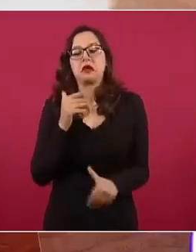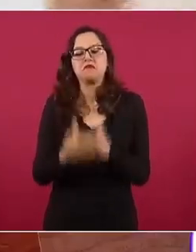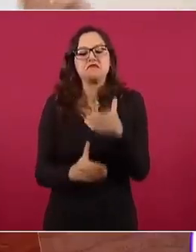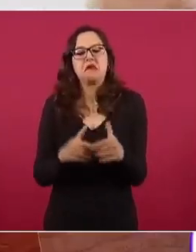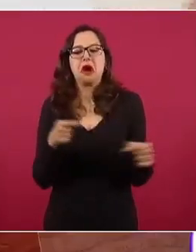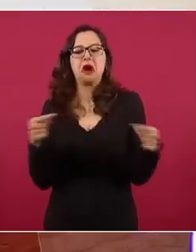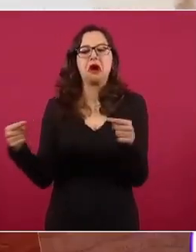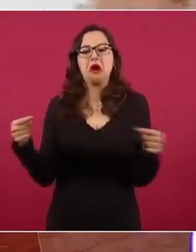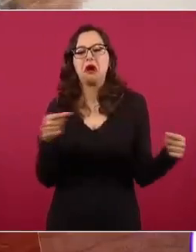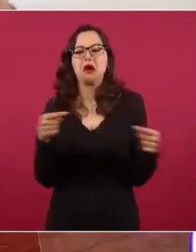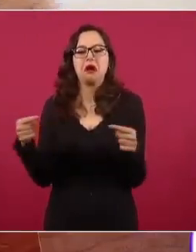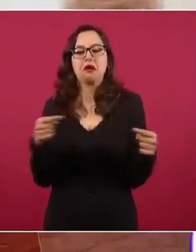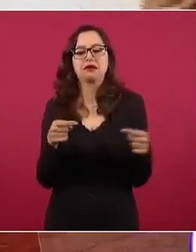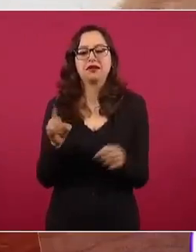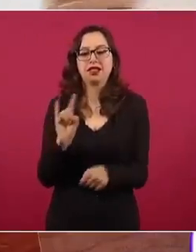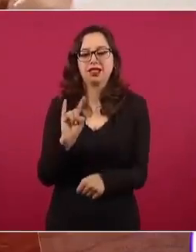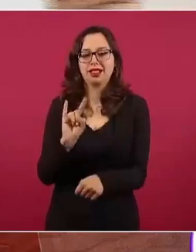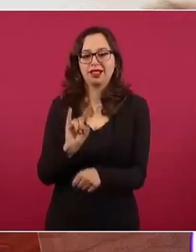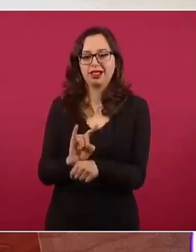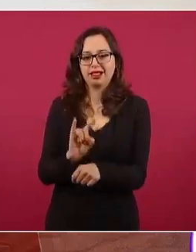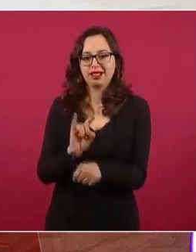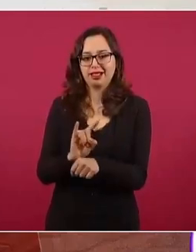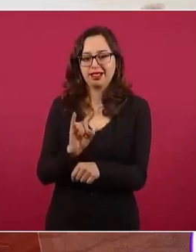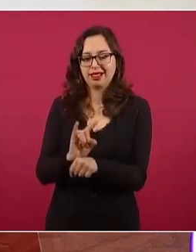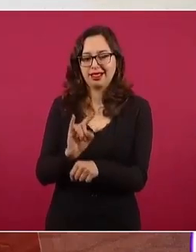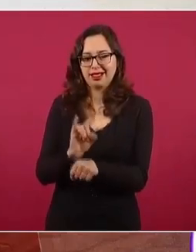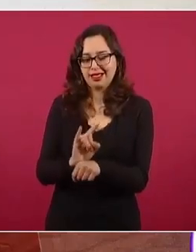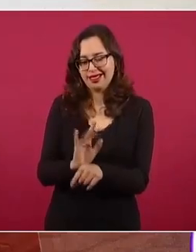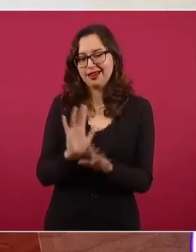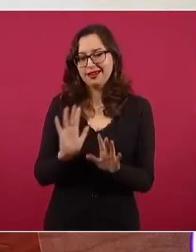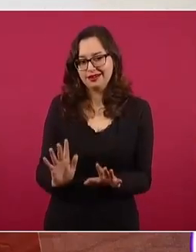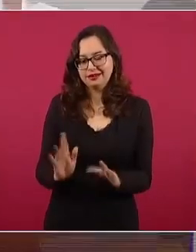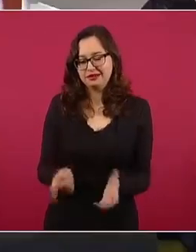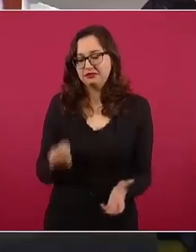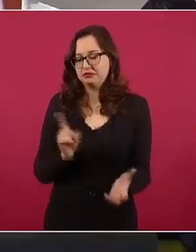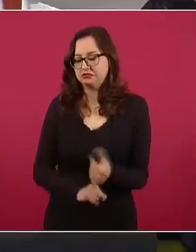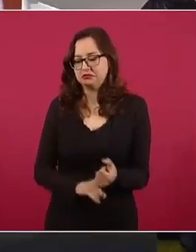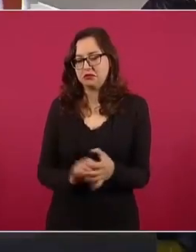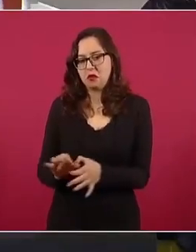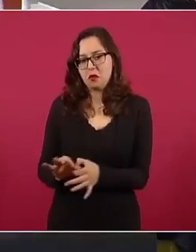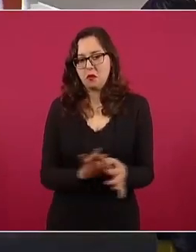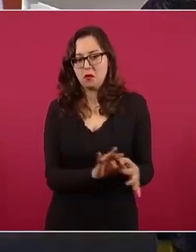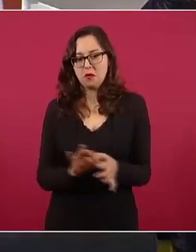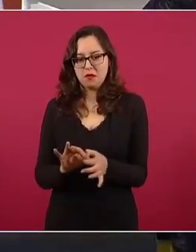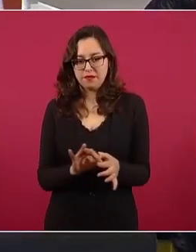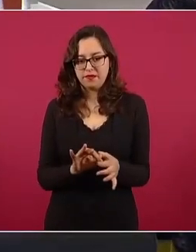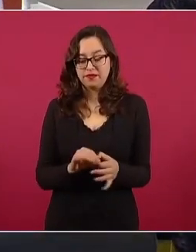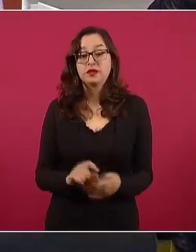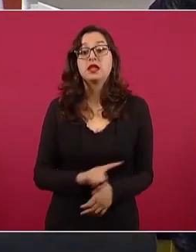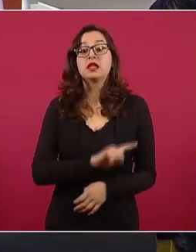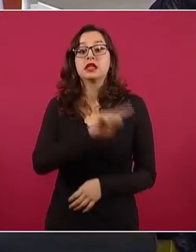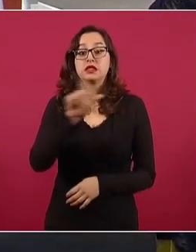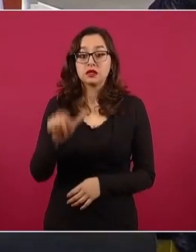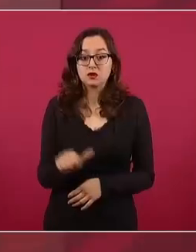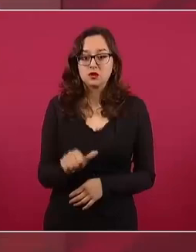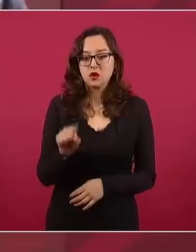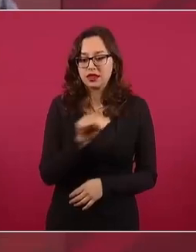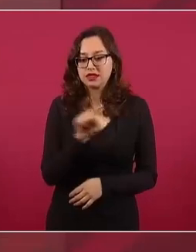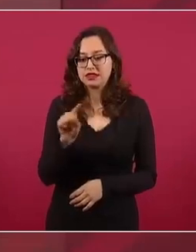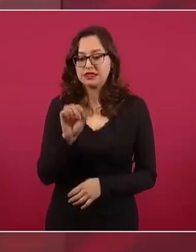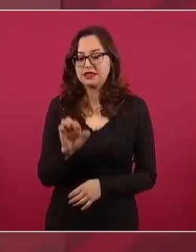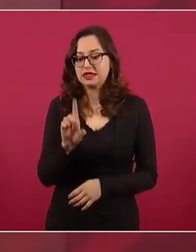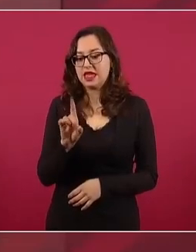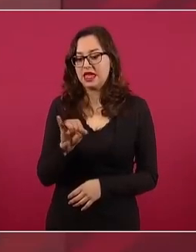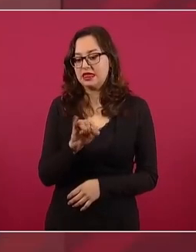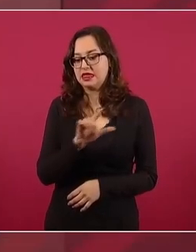aunque con Cedillo se dio esto a lo que hice mención.